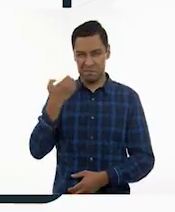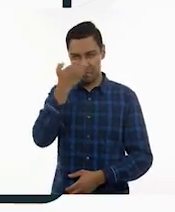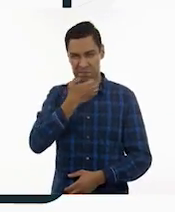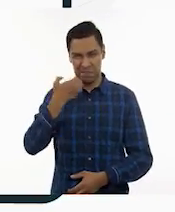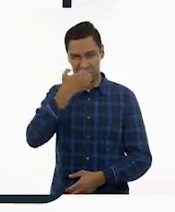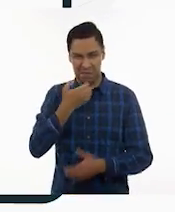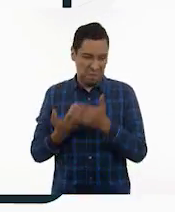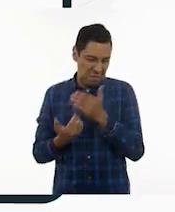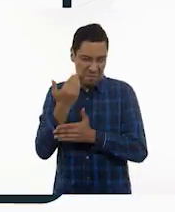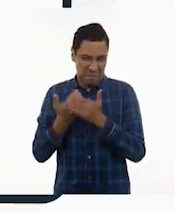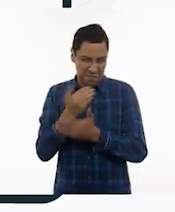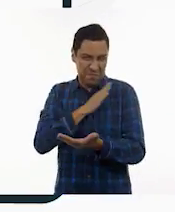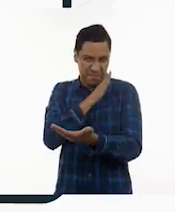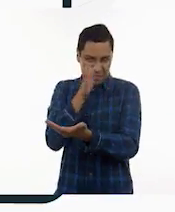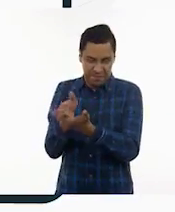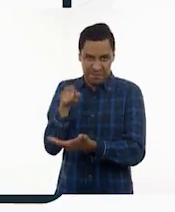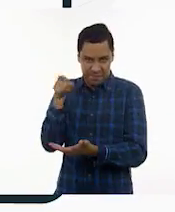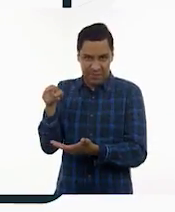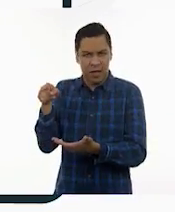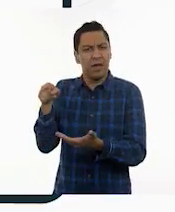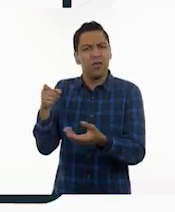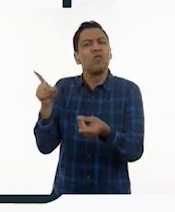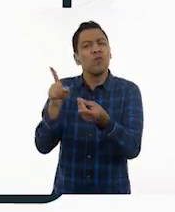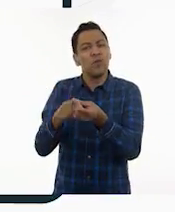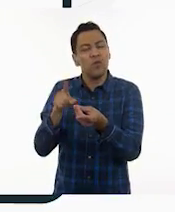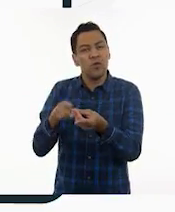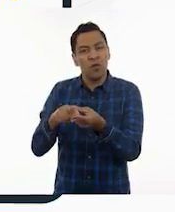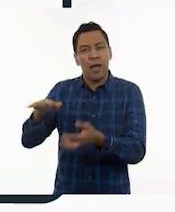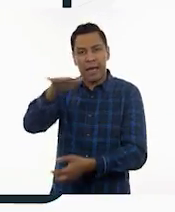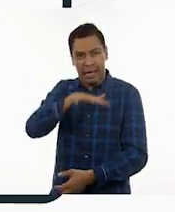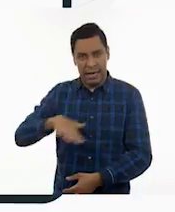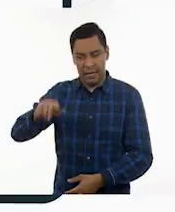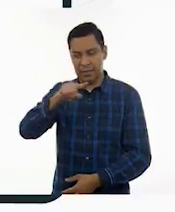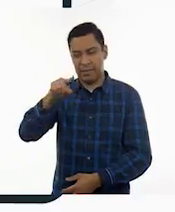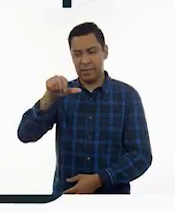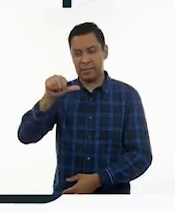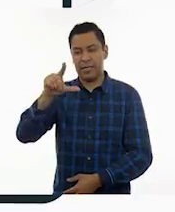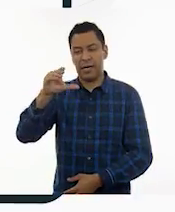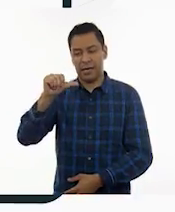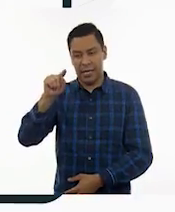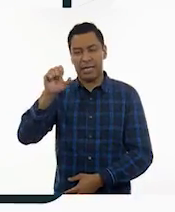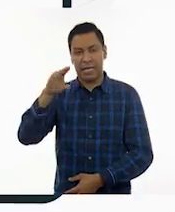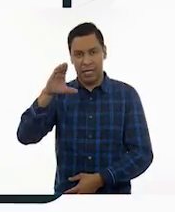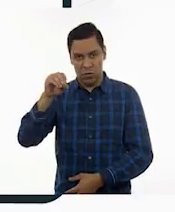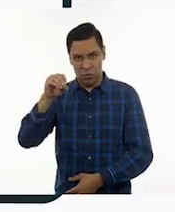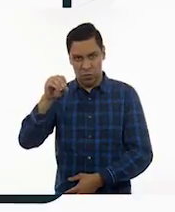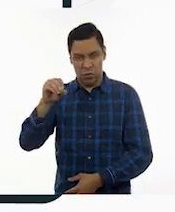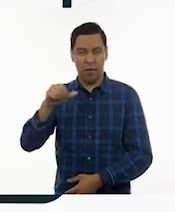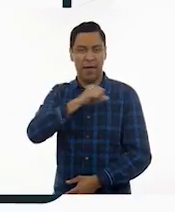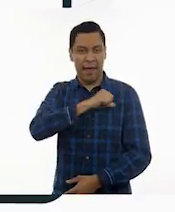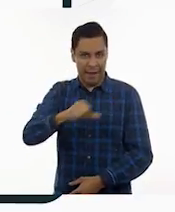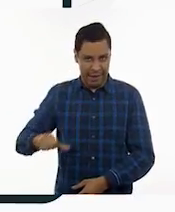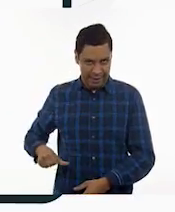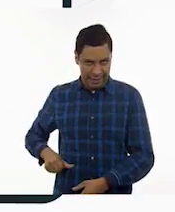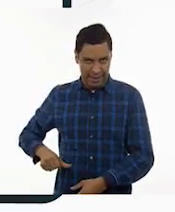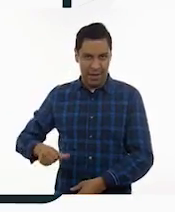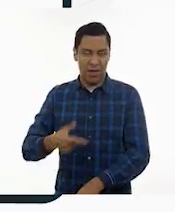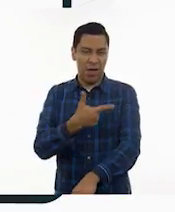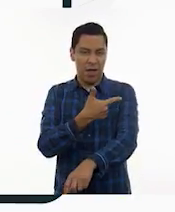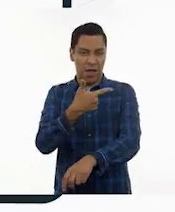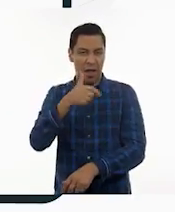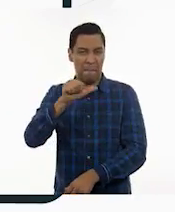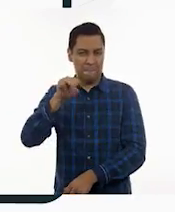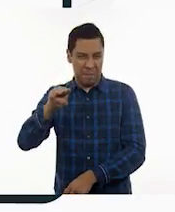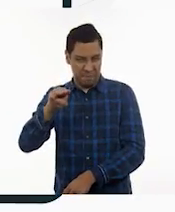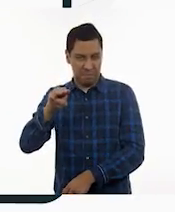matutino, la cual se encuentra en la colonia Zacatenco, en la alcaldía Gustavo Amadero. Curso sexto grado en el